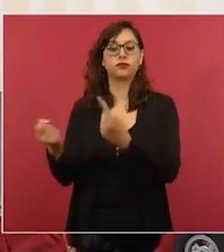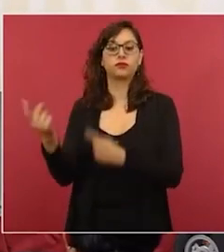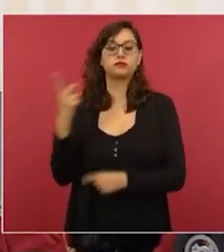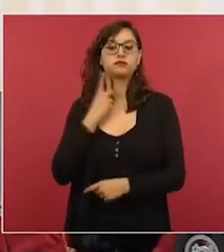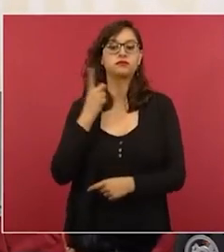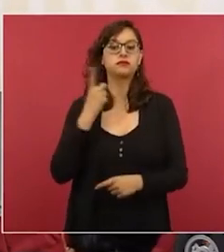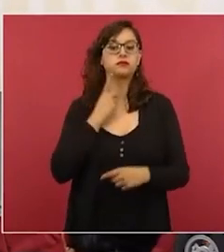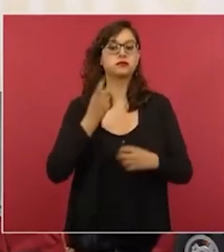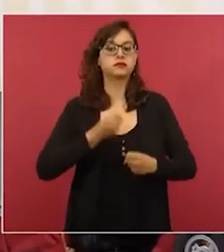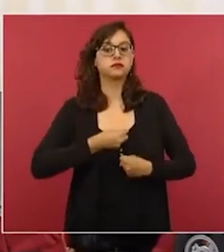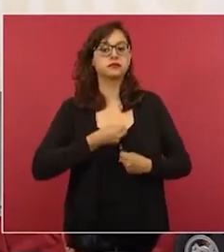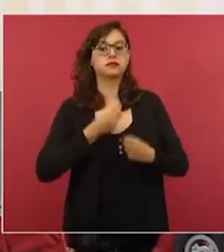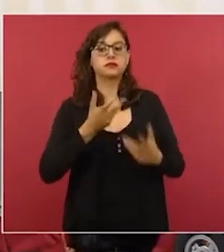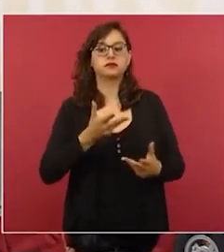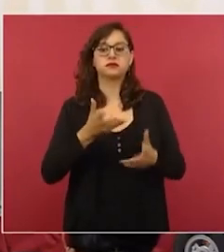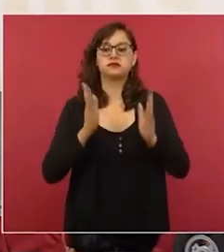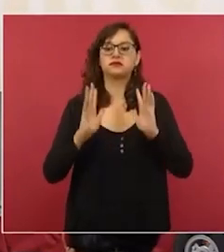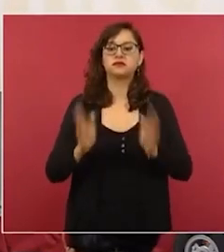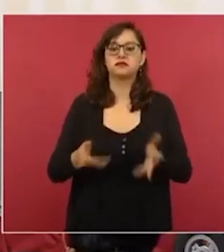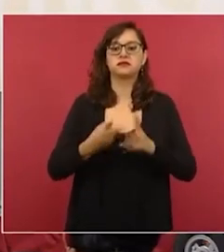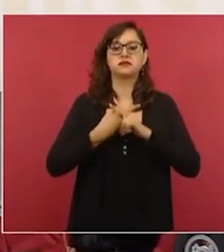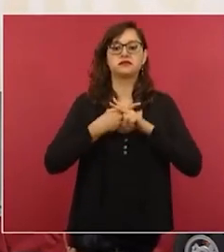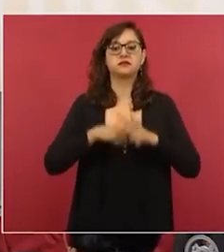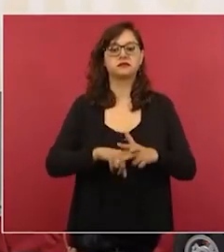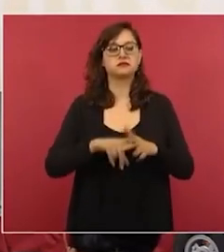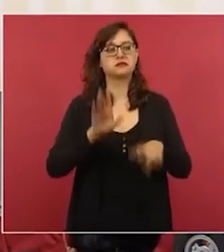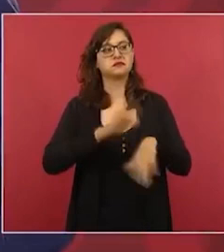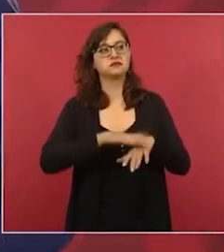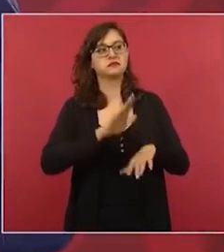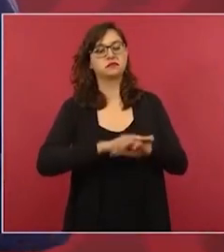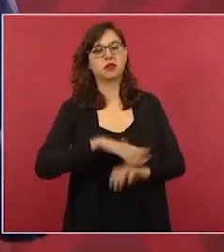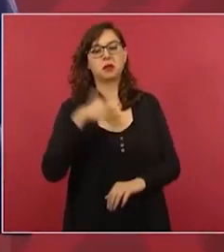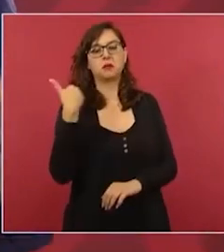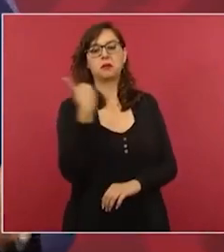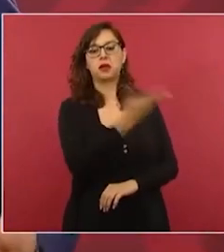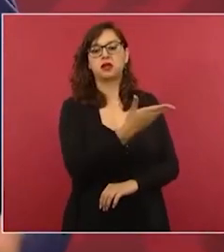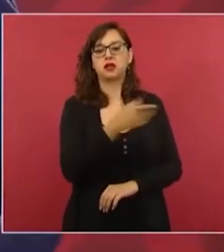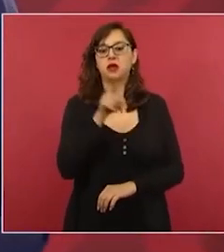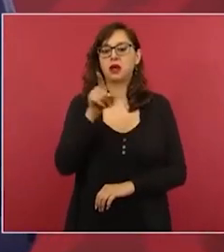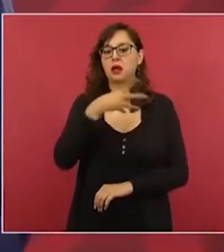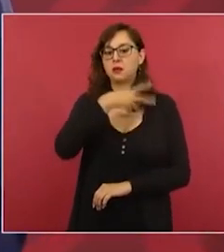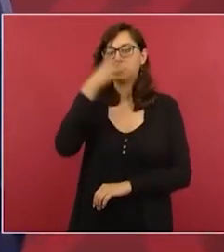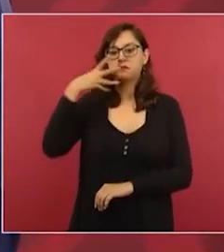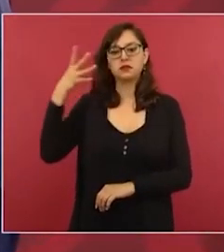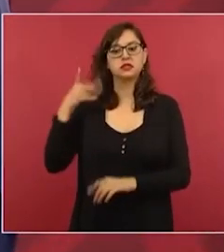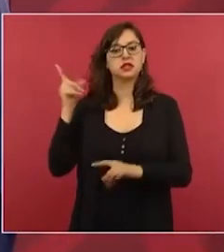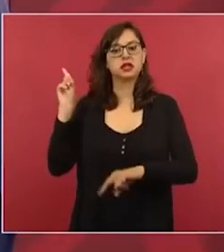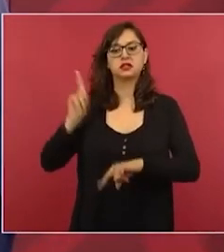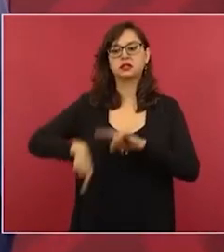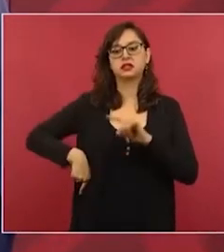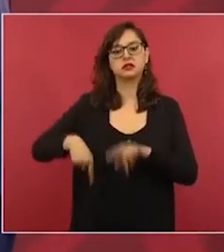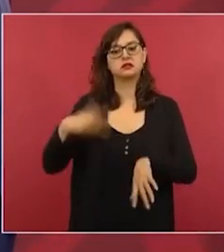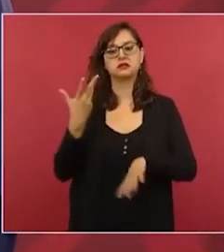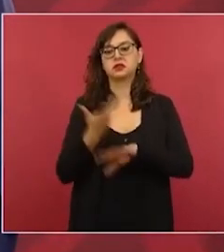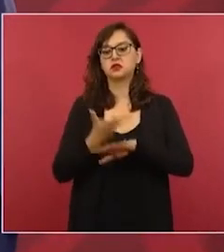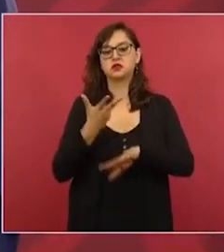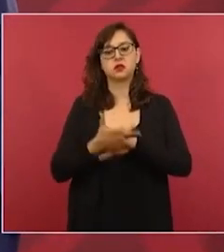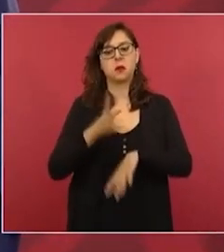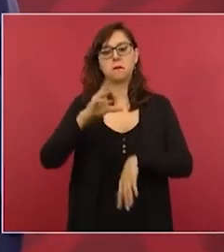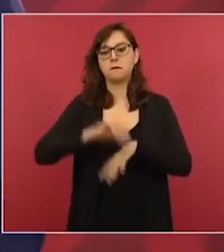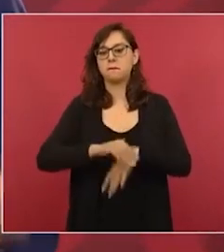ya hay una campaña para solicitar que no los dejen entrar a Estados Unidos